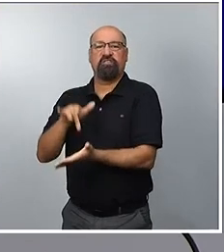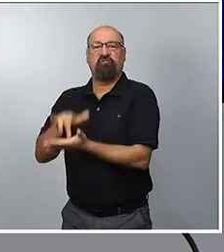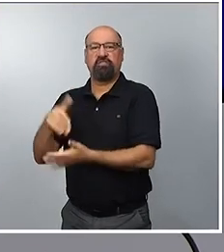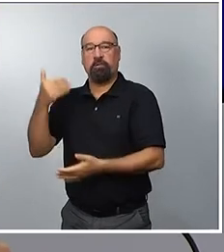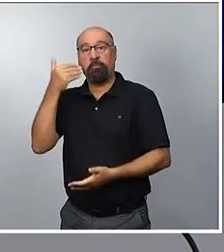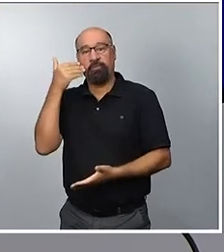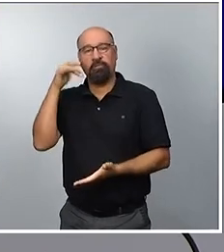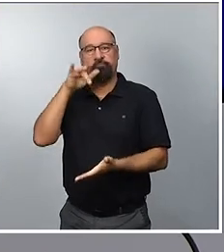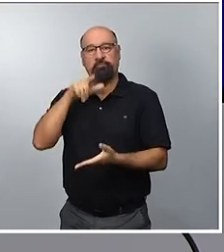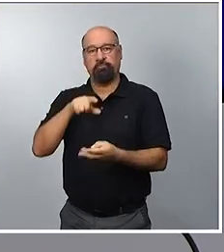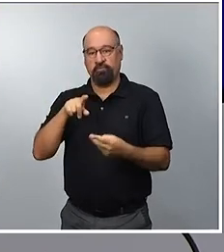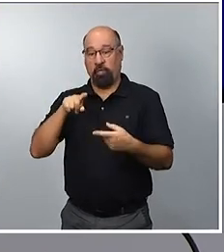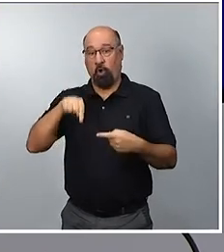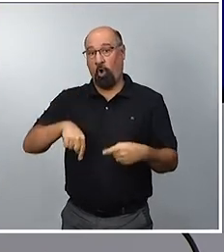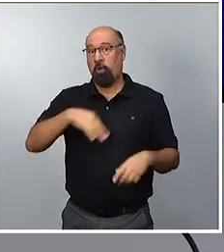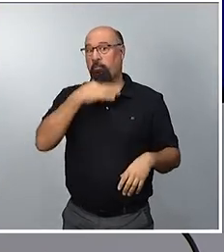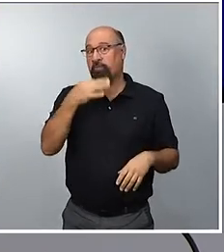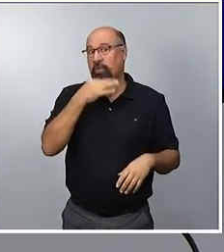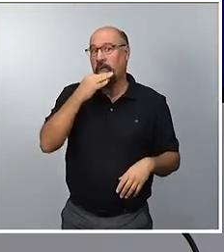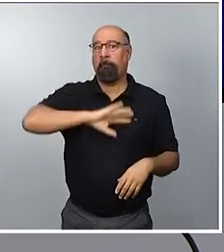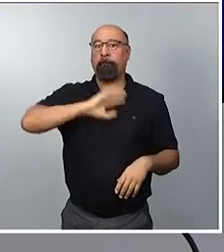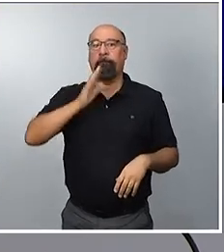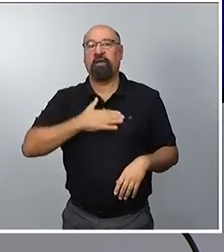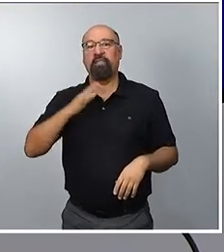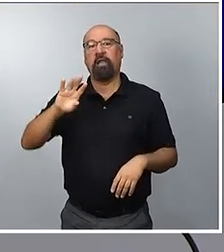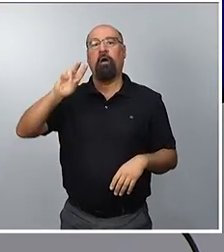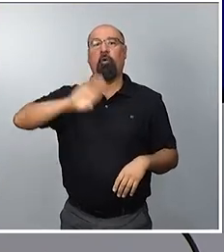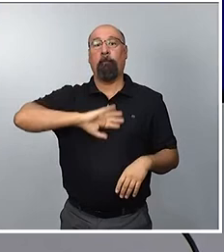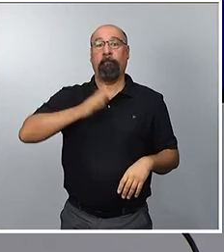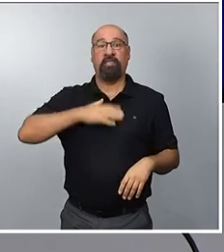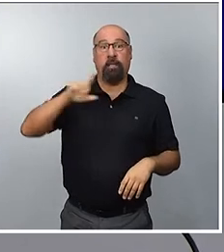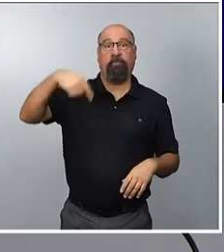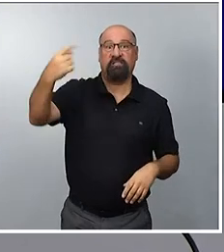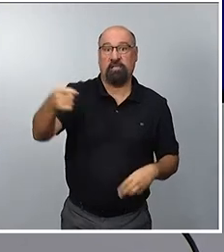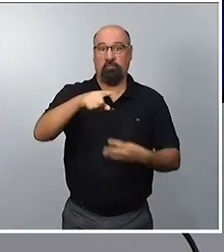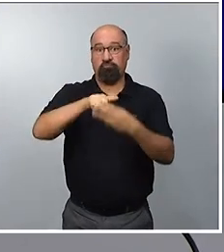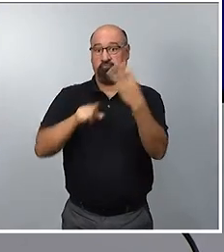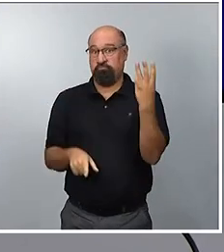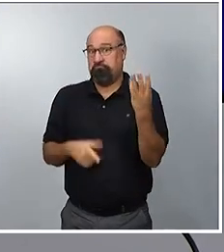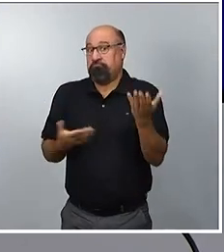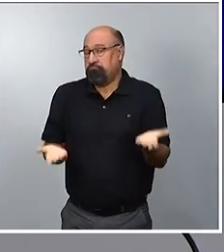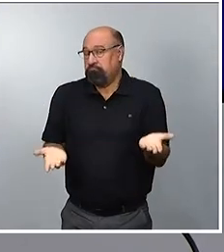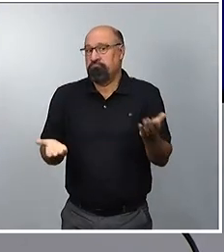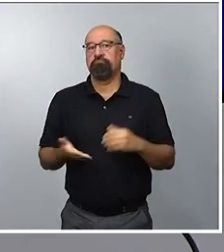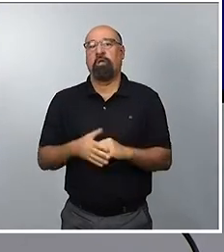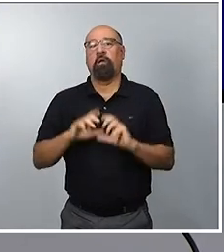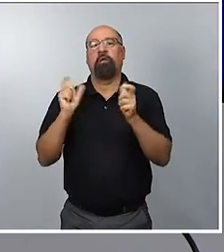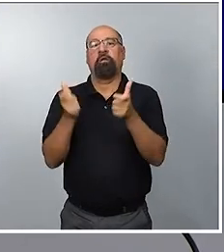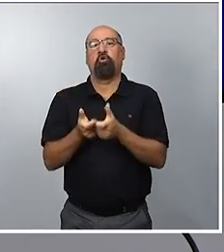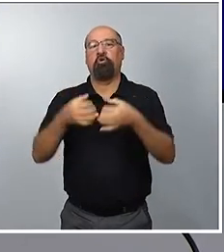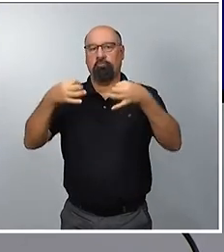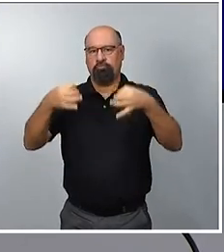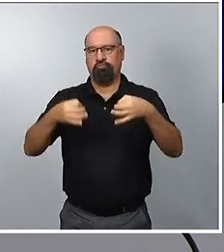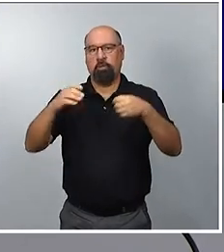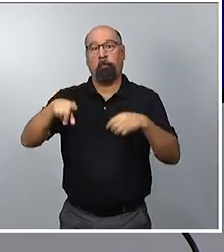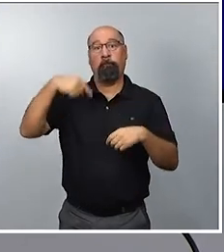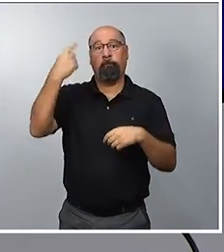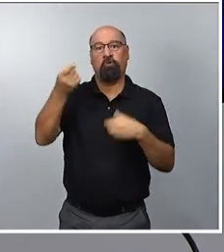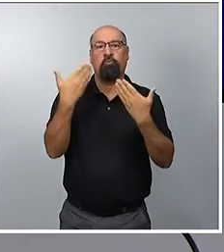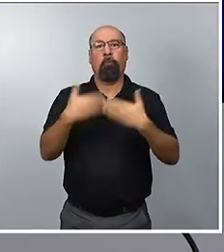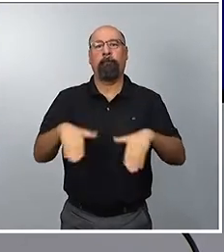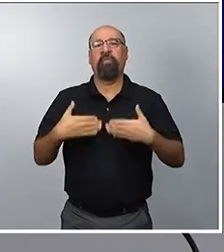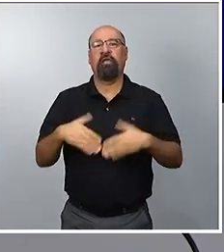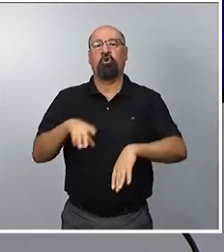reunión, que eran en la tarde de hoy, en el día de mañana o pasado mañana. Finalmente, como ustedes saben, esta reunión se celebrará el próximo miércoles